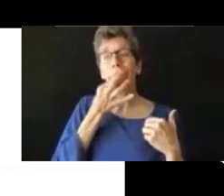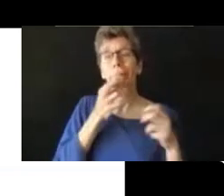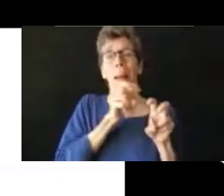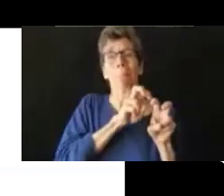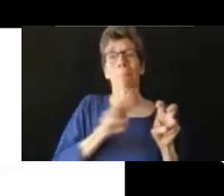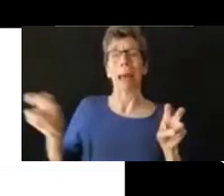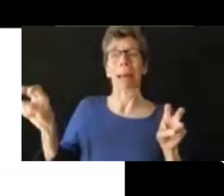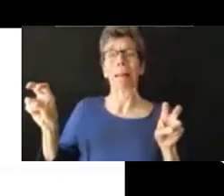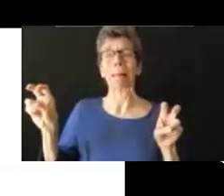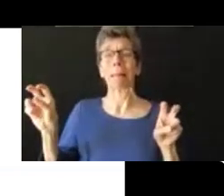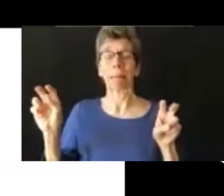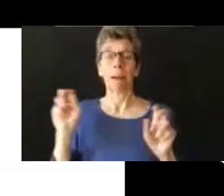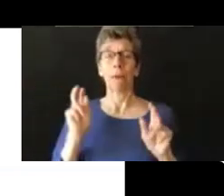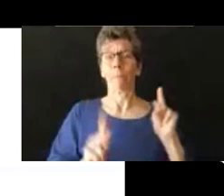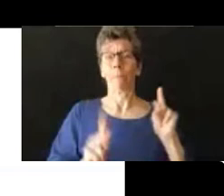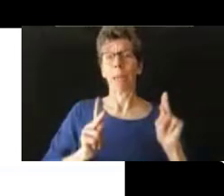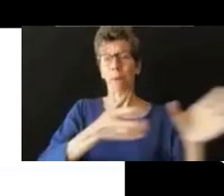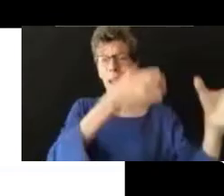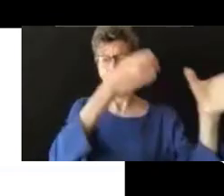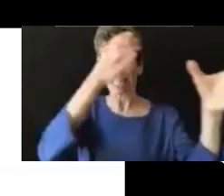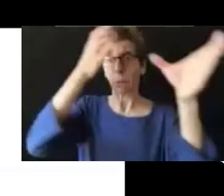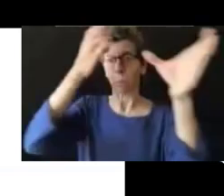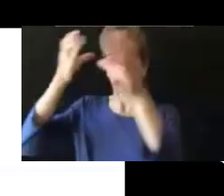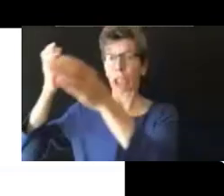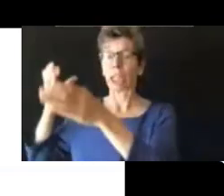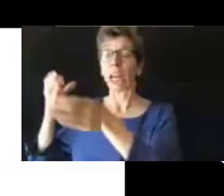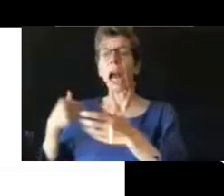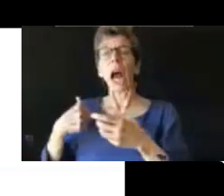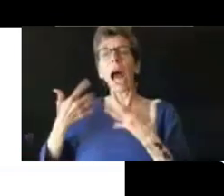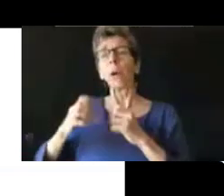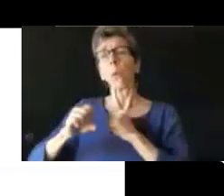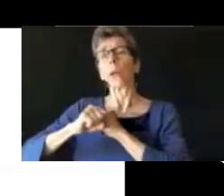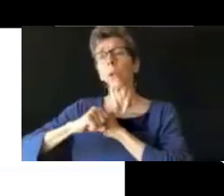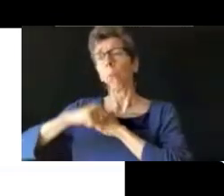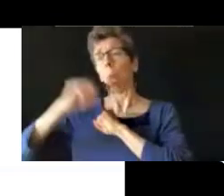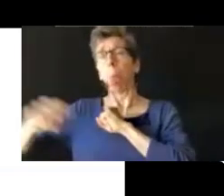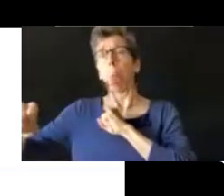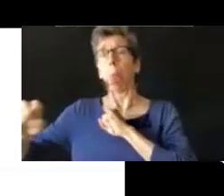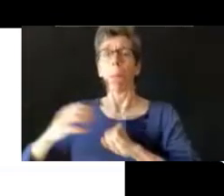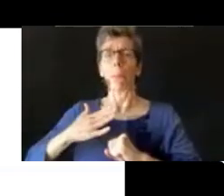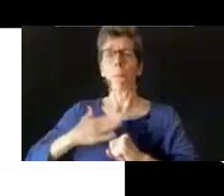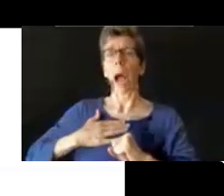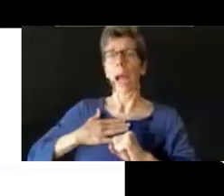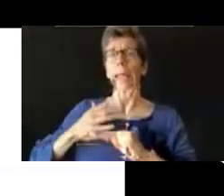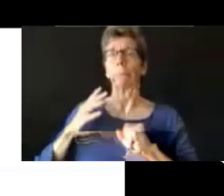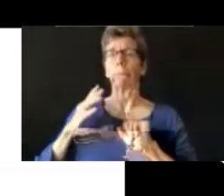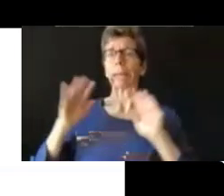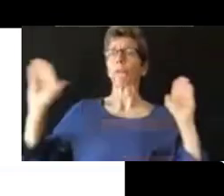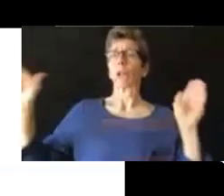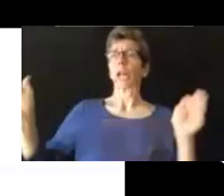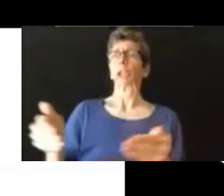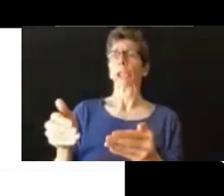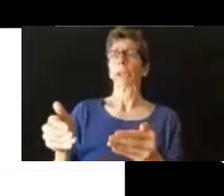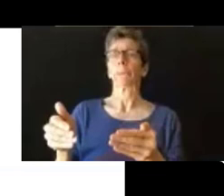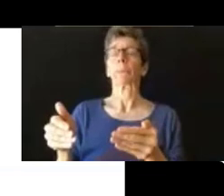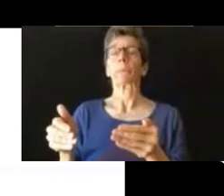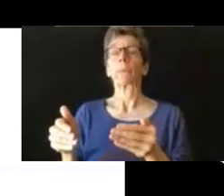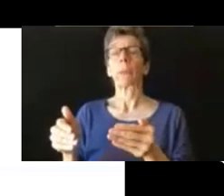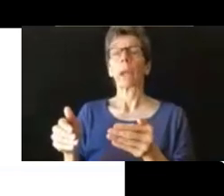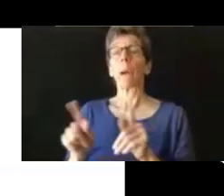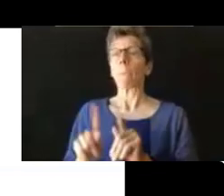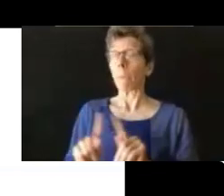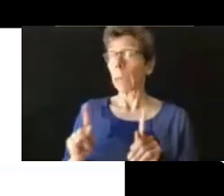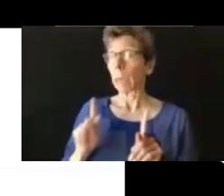no quiero pasar mucho tiempo presentando el webinario el día de hoy, pero sí quisiera aclarar en caso de que alguien tenga alguna